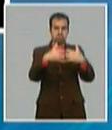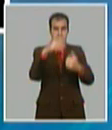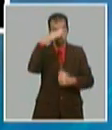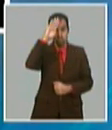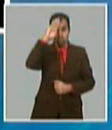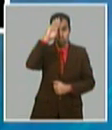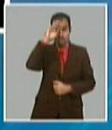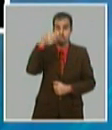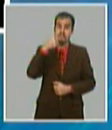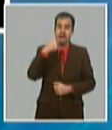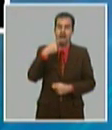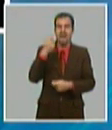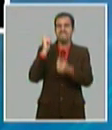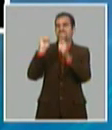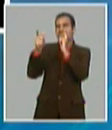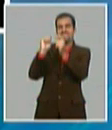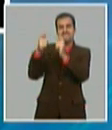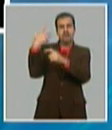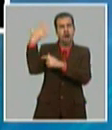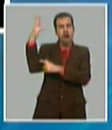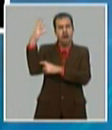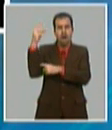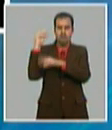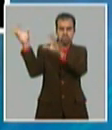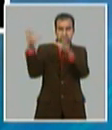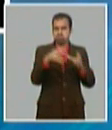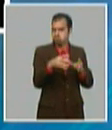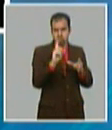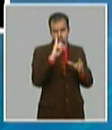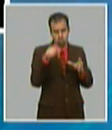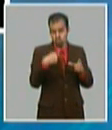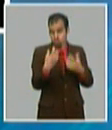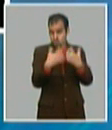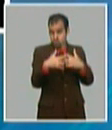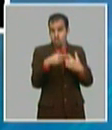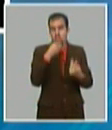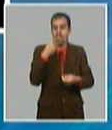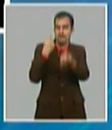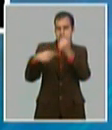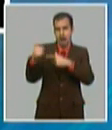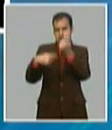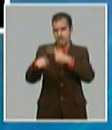a las exportaciones, que forma parte del plan de la economía y así lo hemos diseñado.